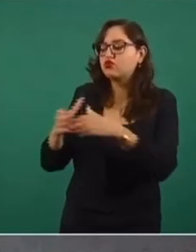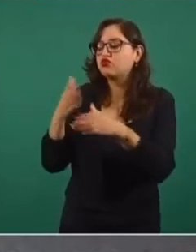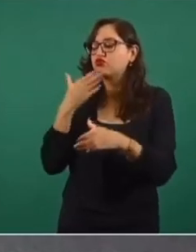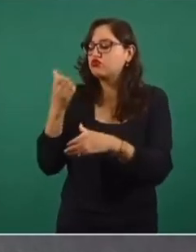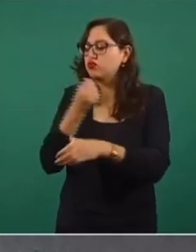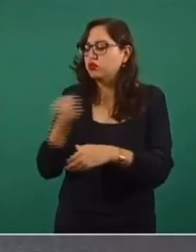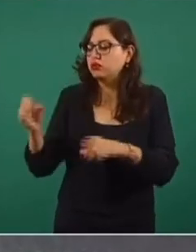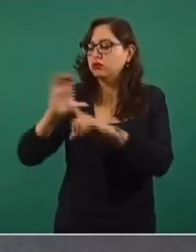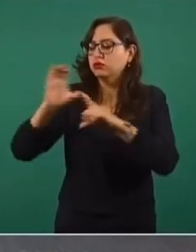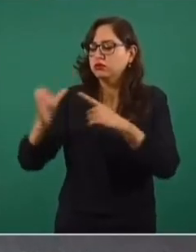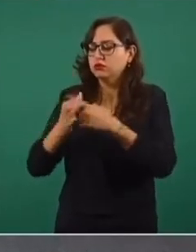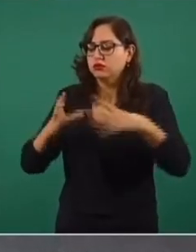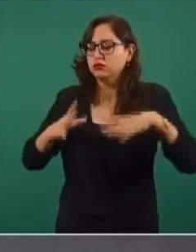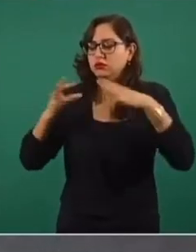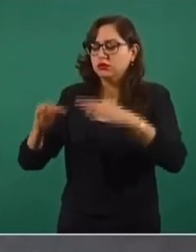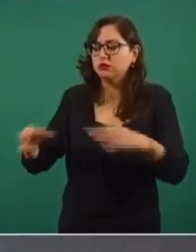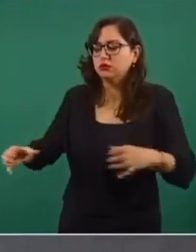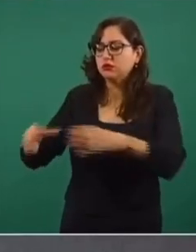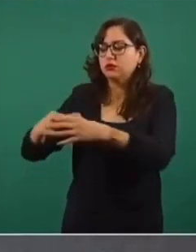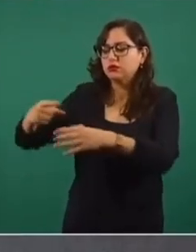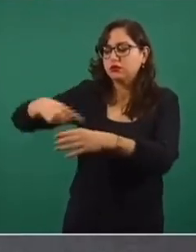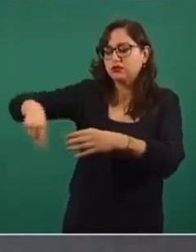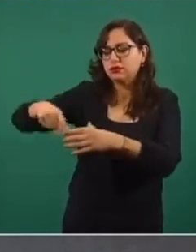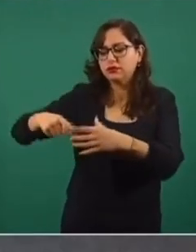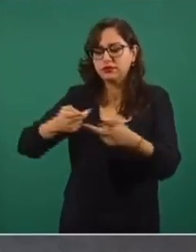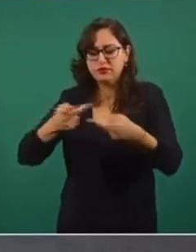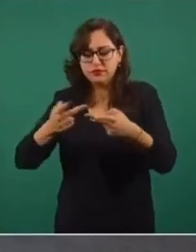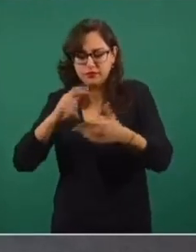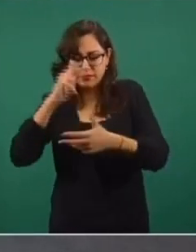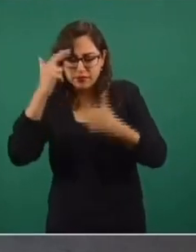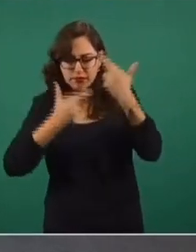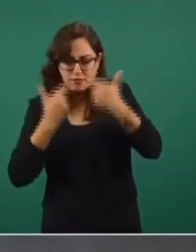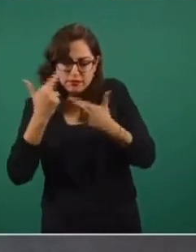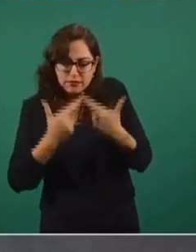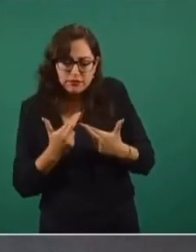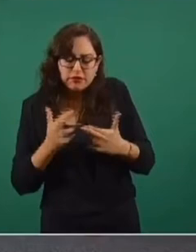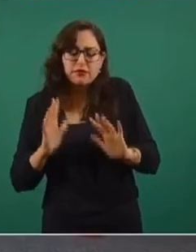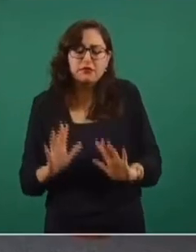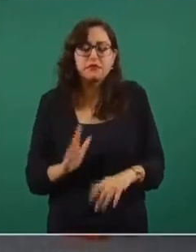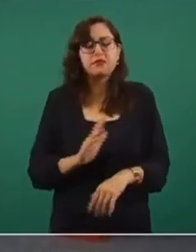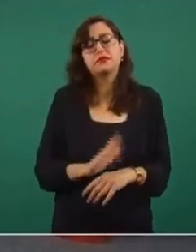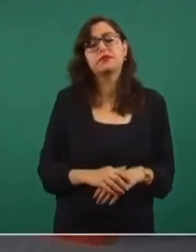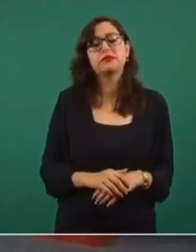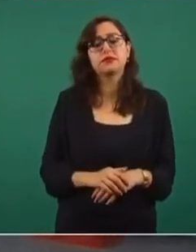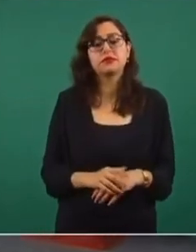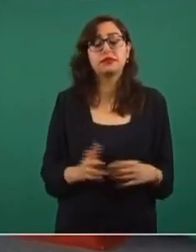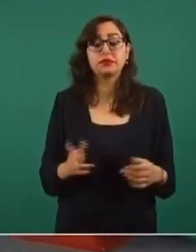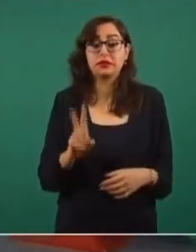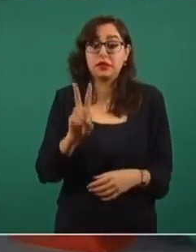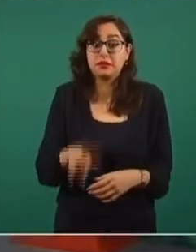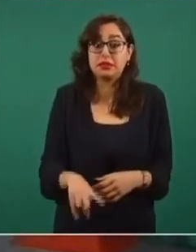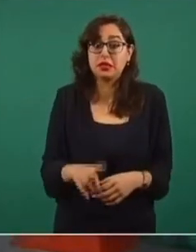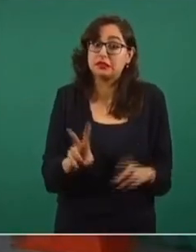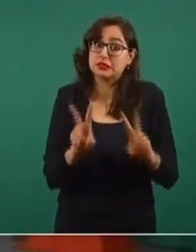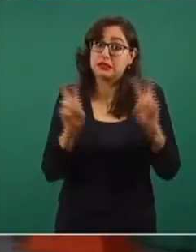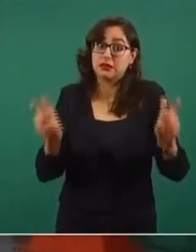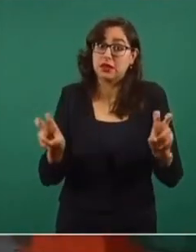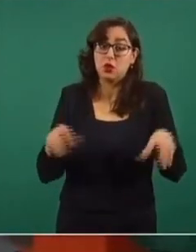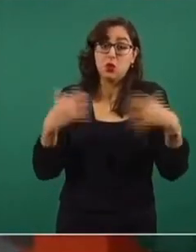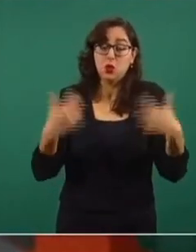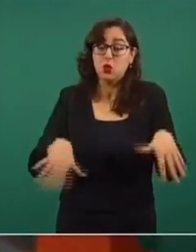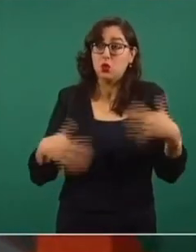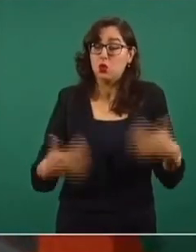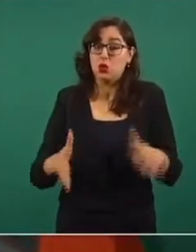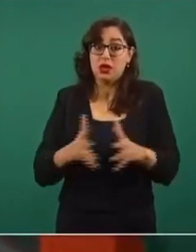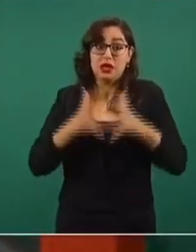comisión que se formó para revisar el tema de la pandemia en nuestro país, que por mucho es uno de los grandes temas que hemos tenido que